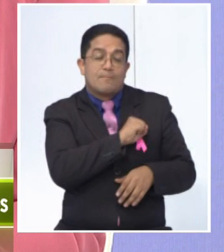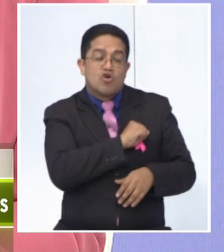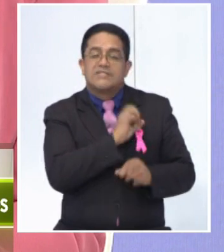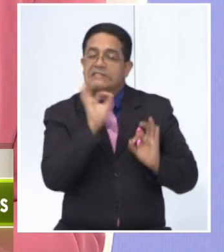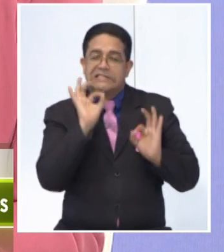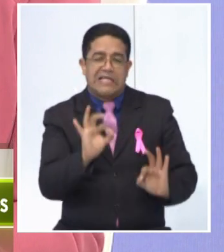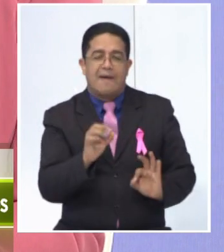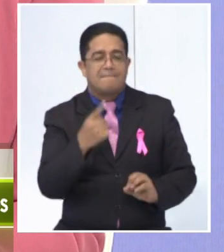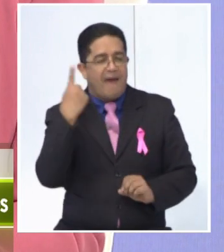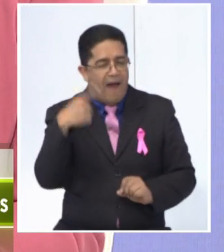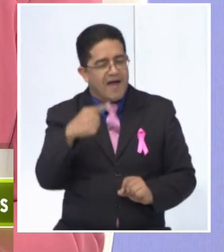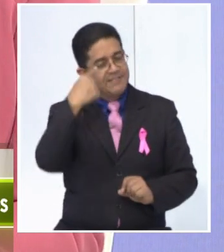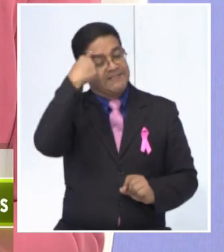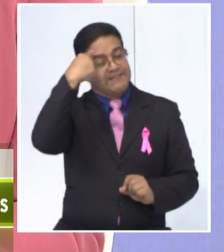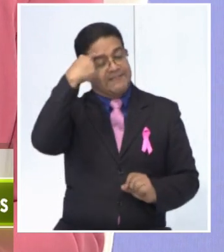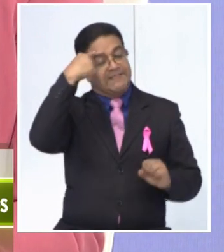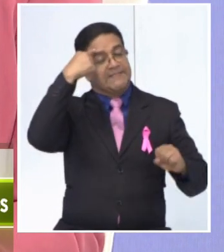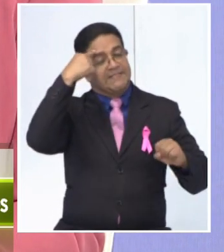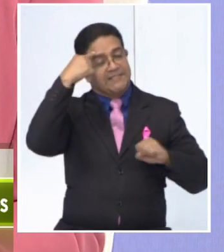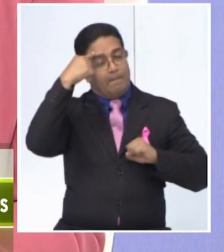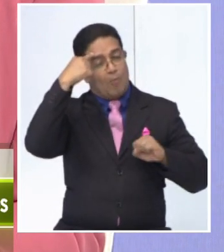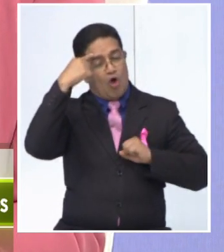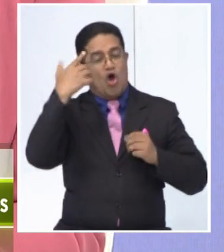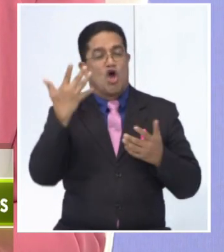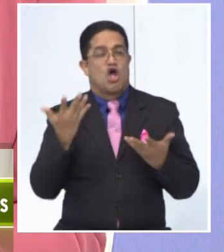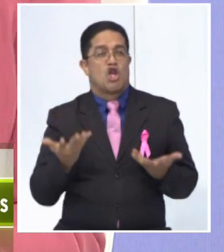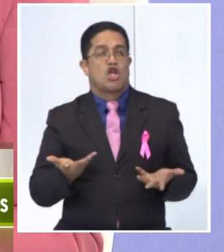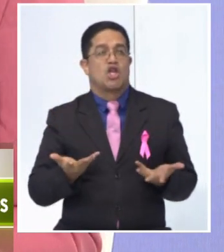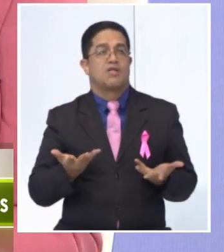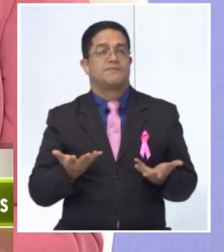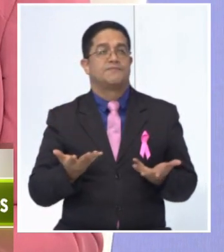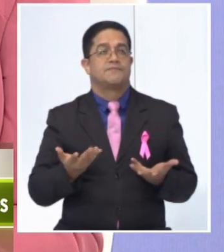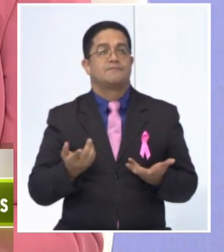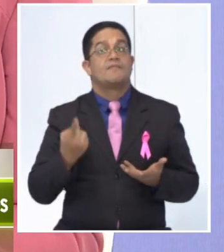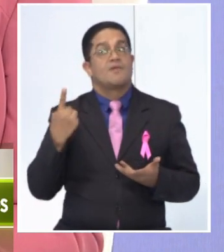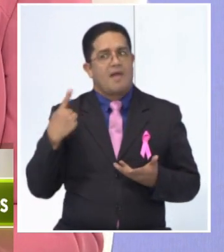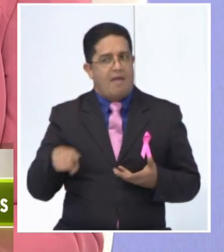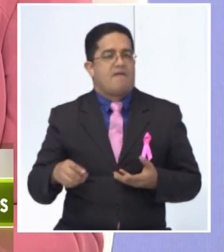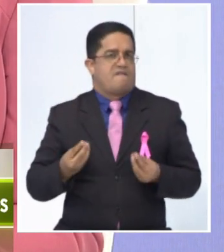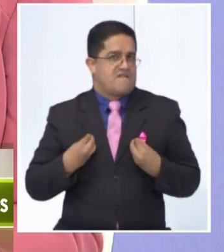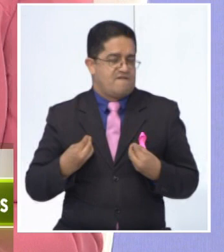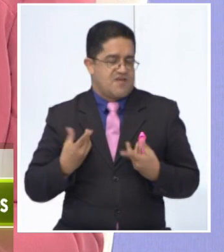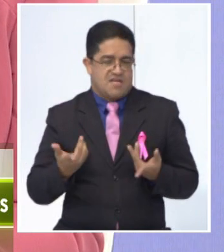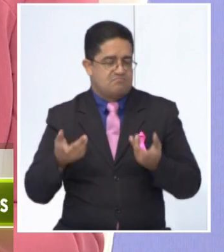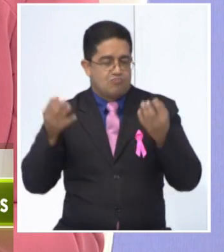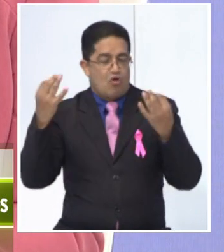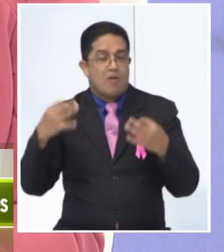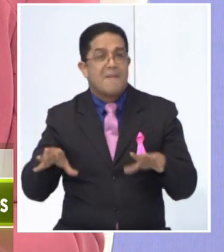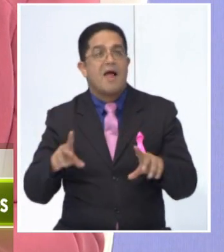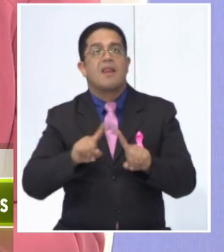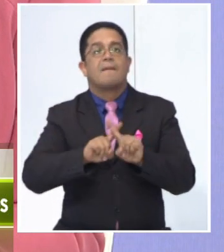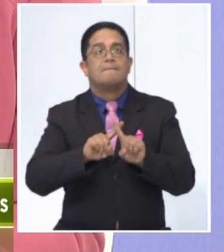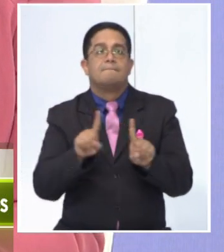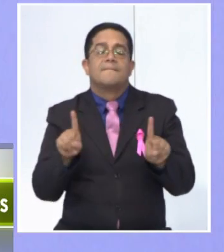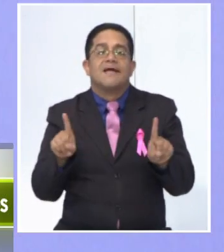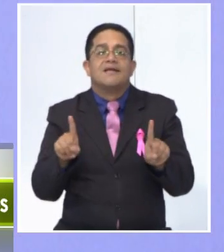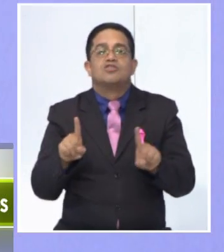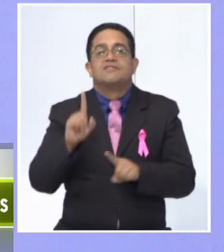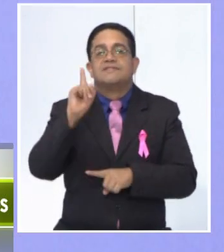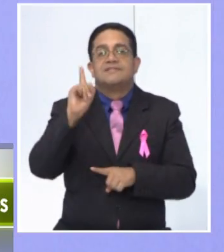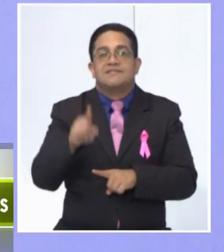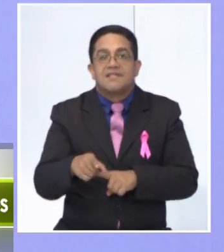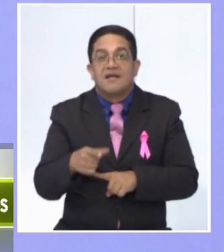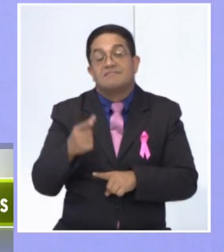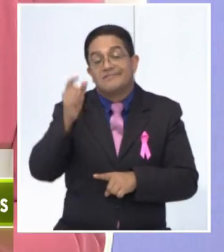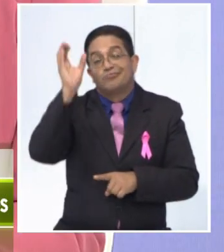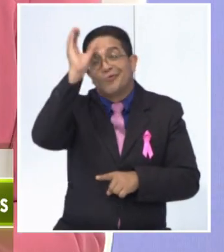presente. Somos humanos, las emociones están allí. Hay que vivir las emociones. Claro. Pero hay que ser como un poquito